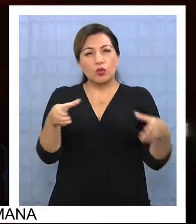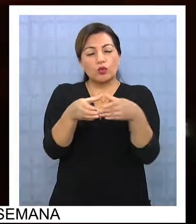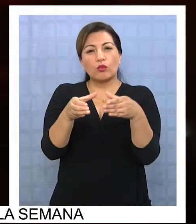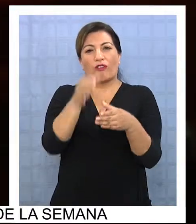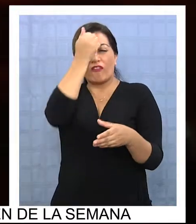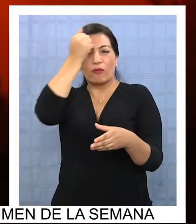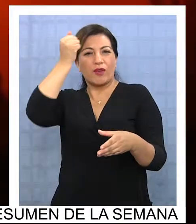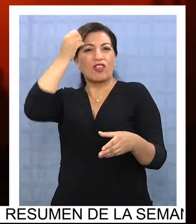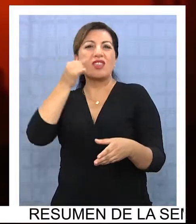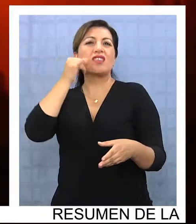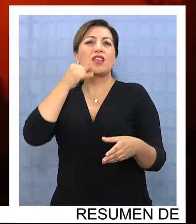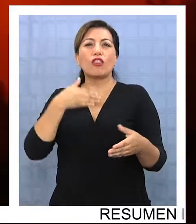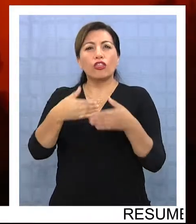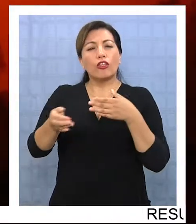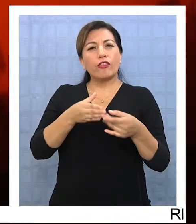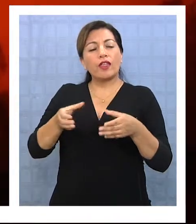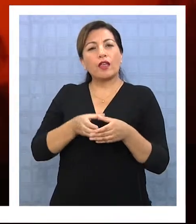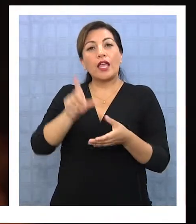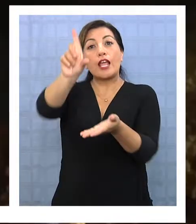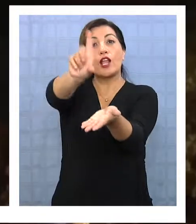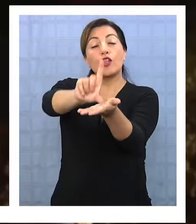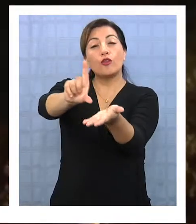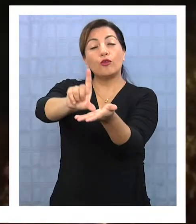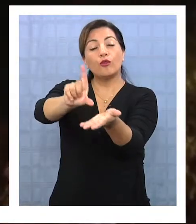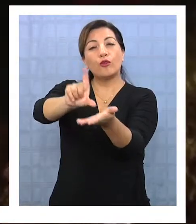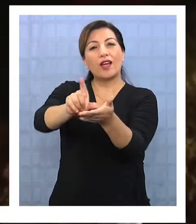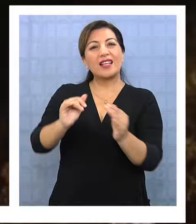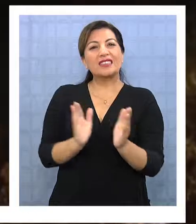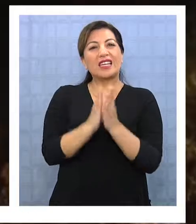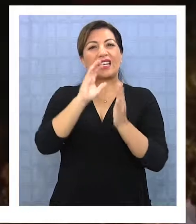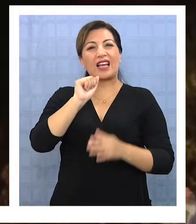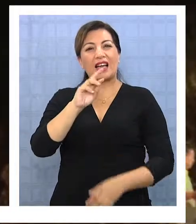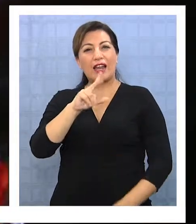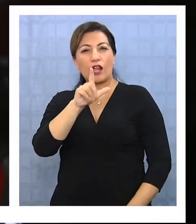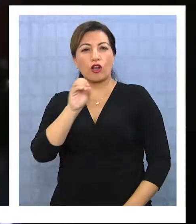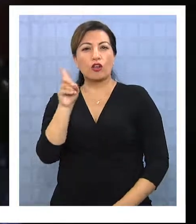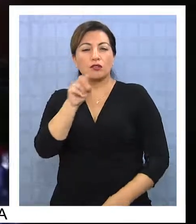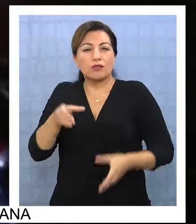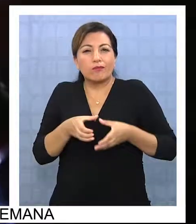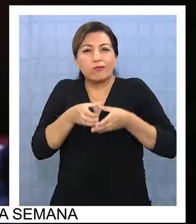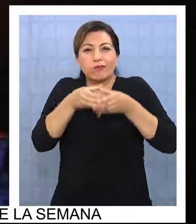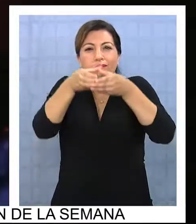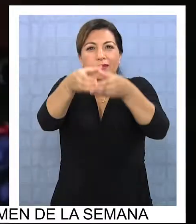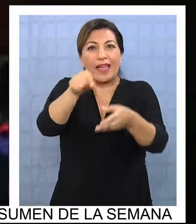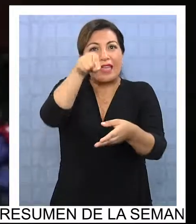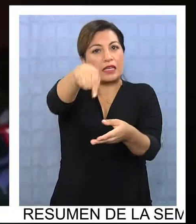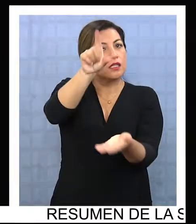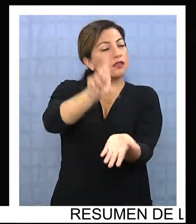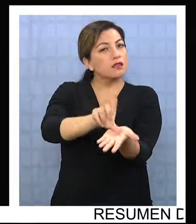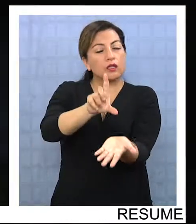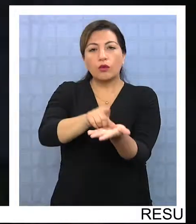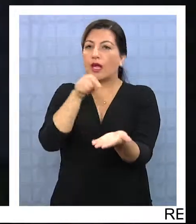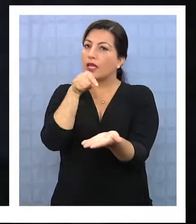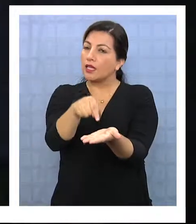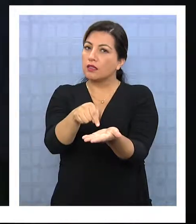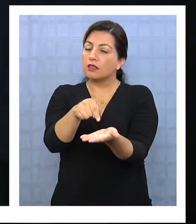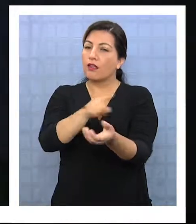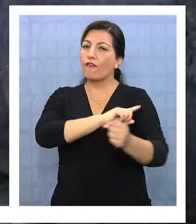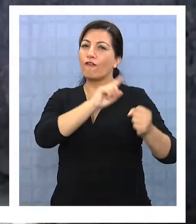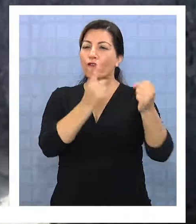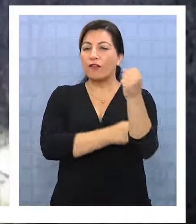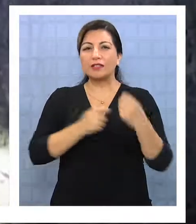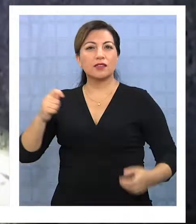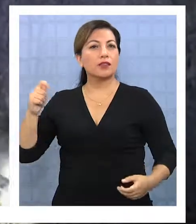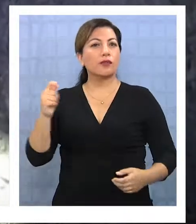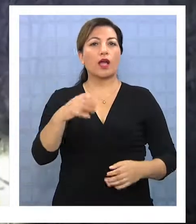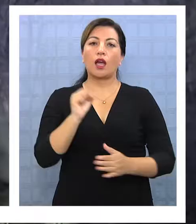Bomberos de Iquique, estos se dirigían a atender una emergencia camino a la localidad de San Carlos. Indica que es en esta comuna donde parte de Fuerza Tarapacá